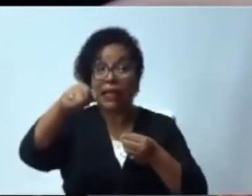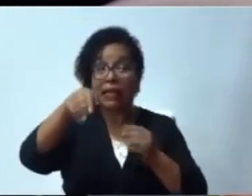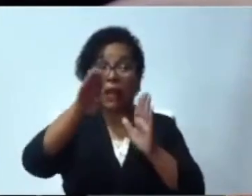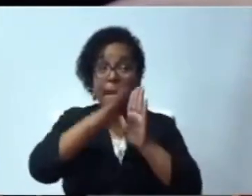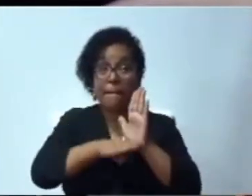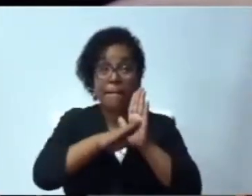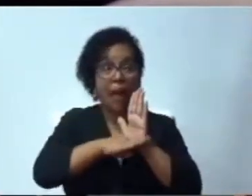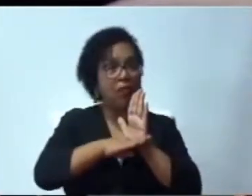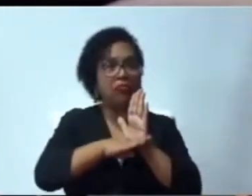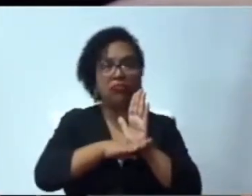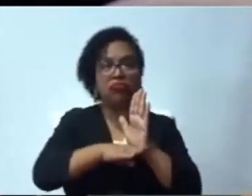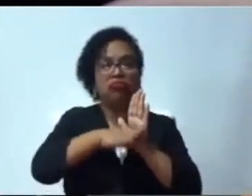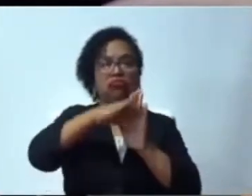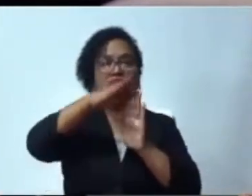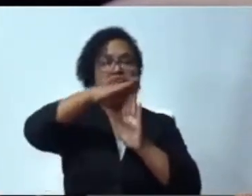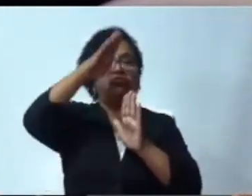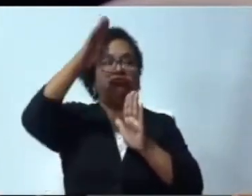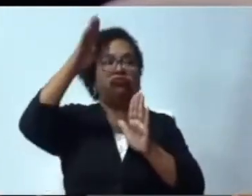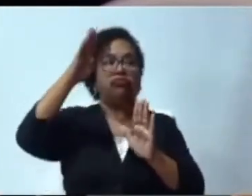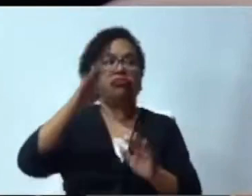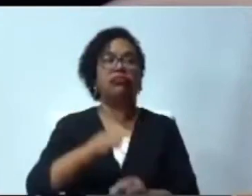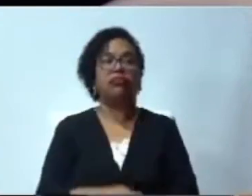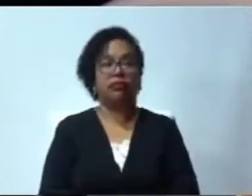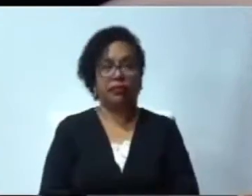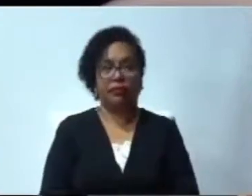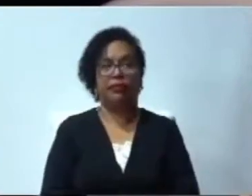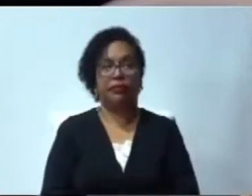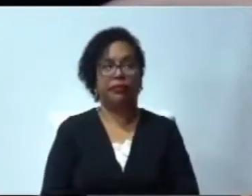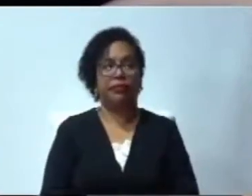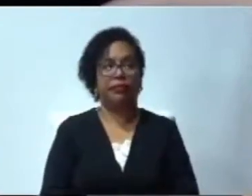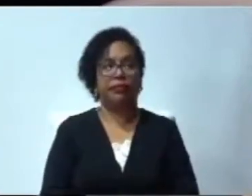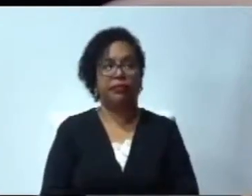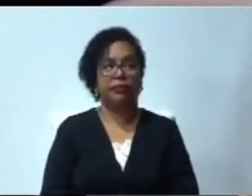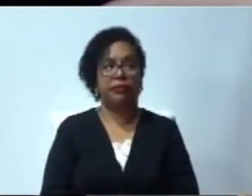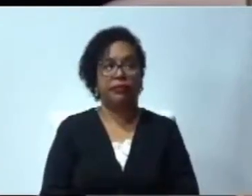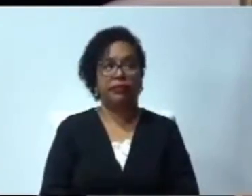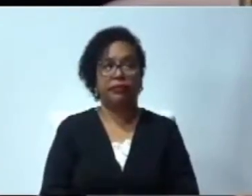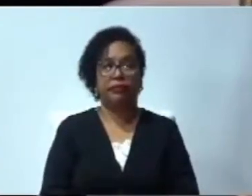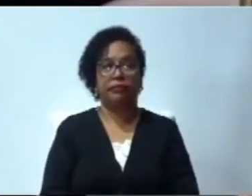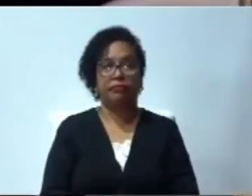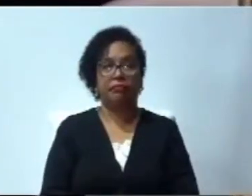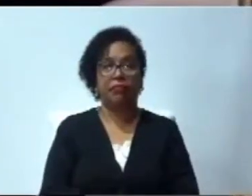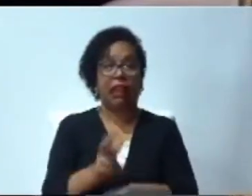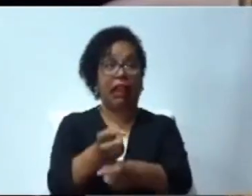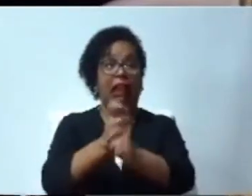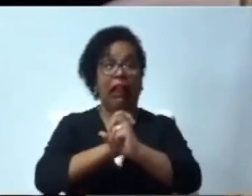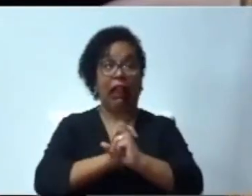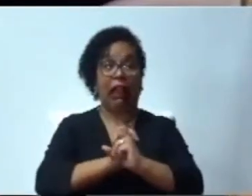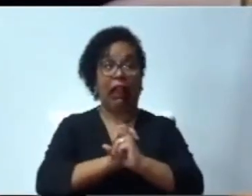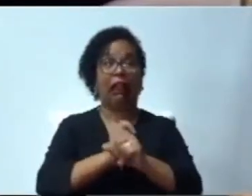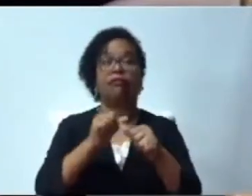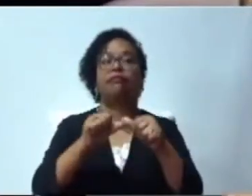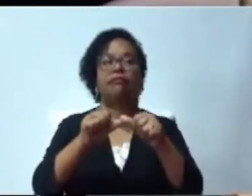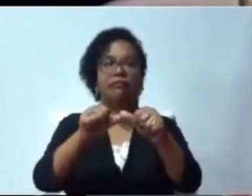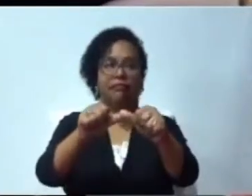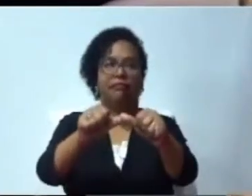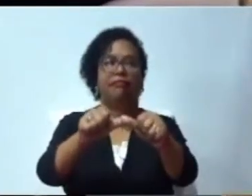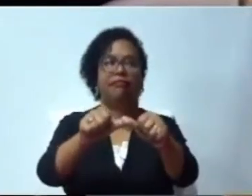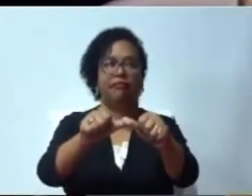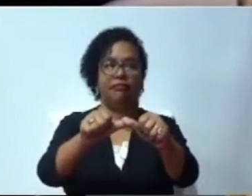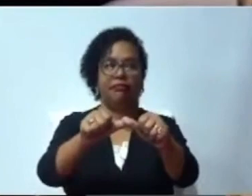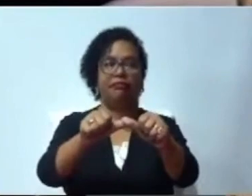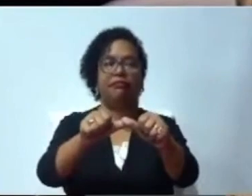precios de combustibles, no ha reducido el gasto y no ha cumplido con no tomar prestado, tampoco